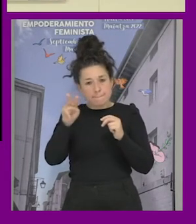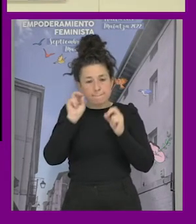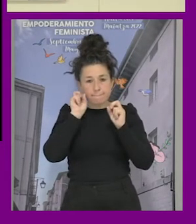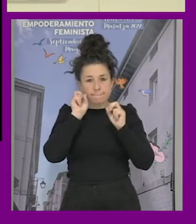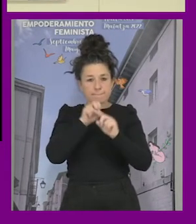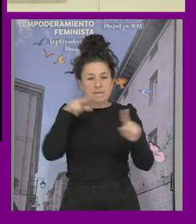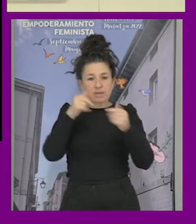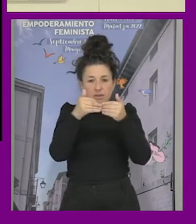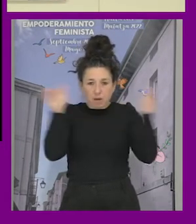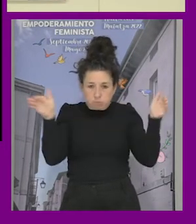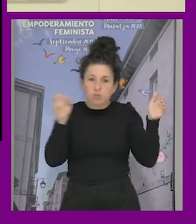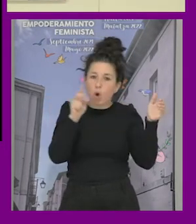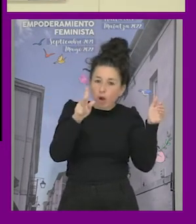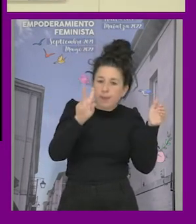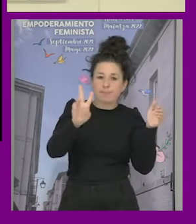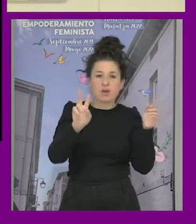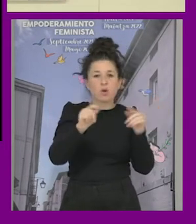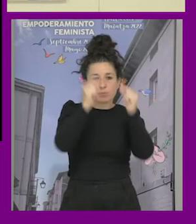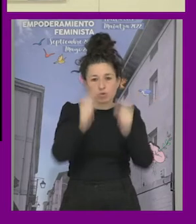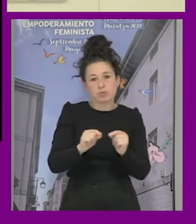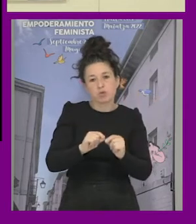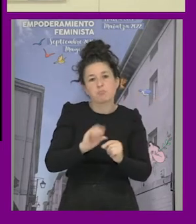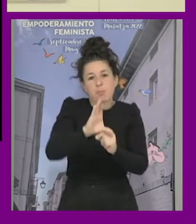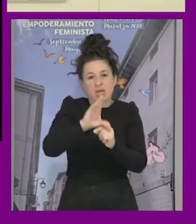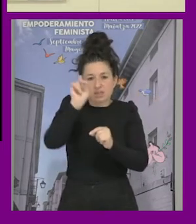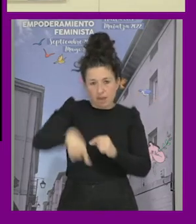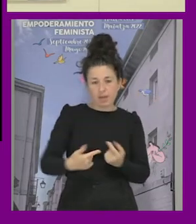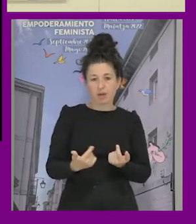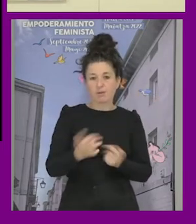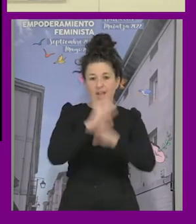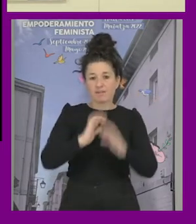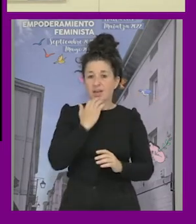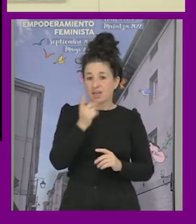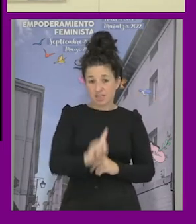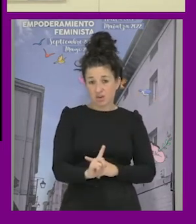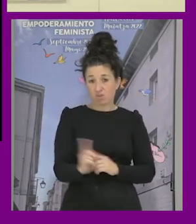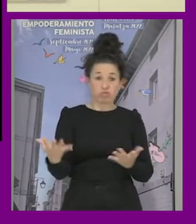ampliando las partidas presupuestarias porque si no al final estamos saliendo perdiendo todas